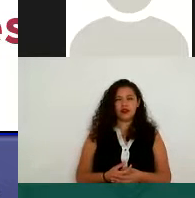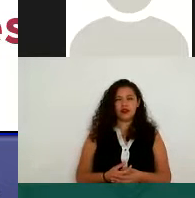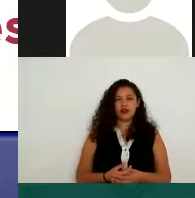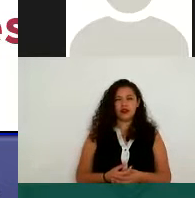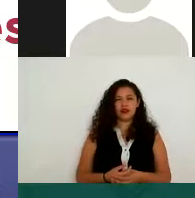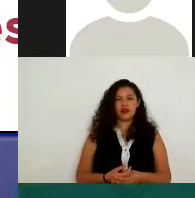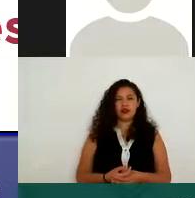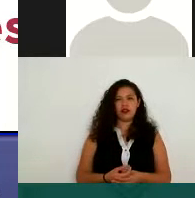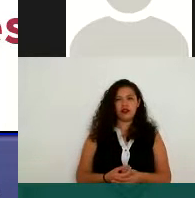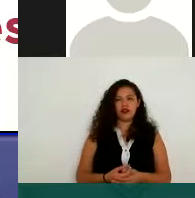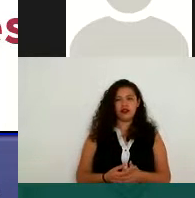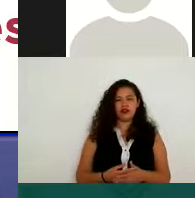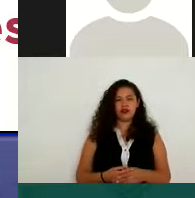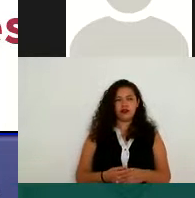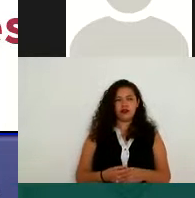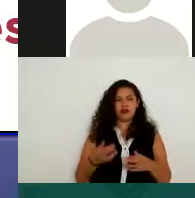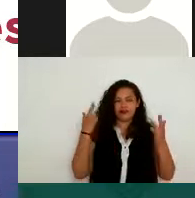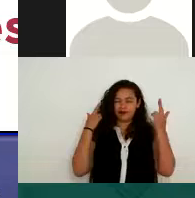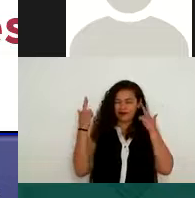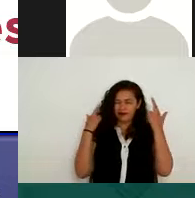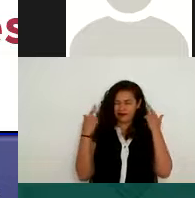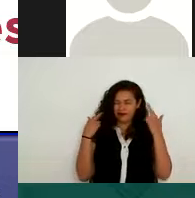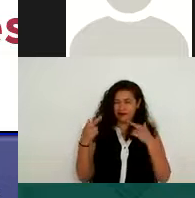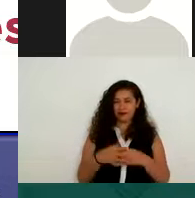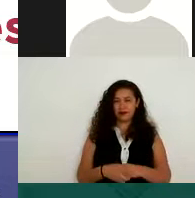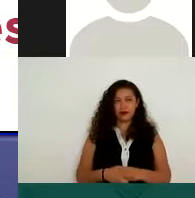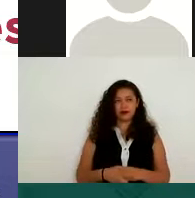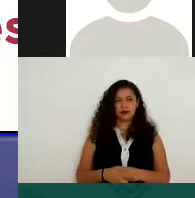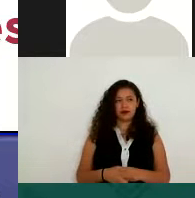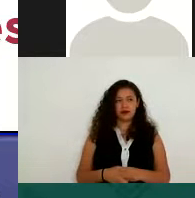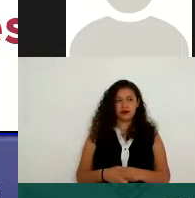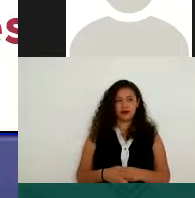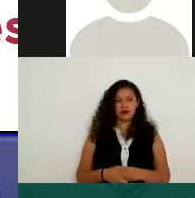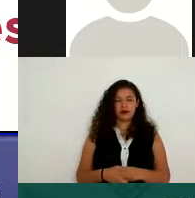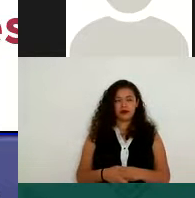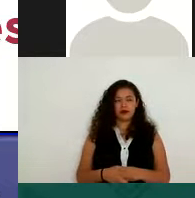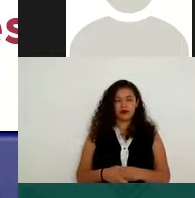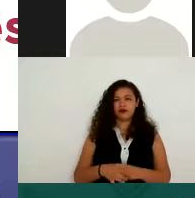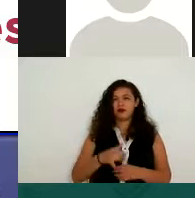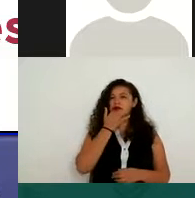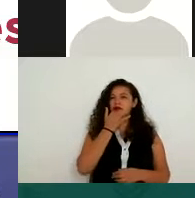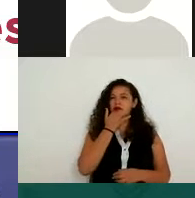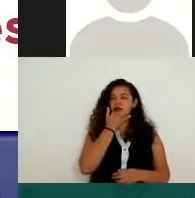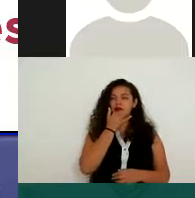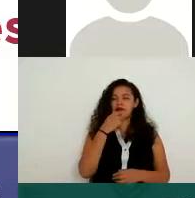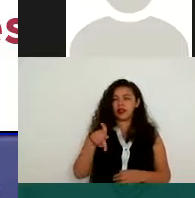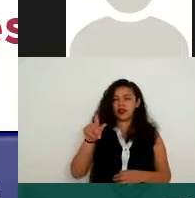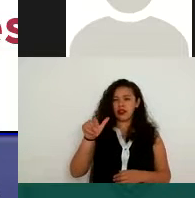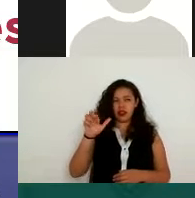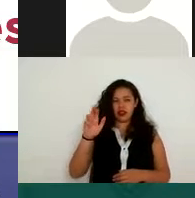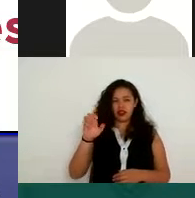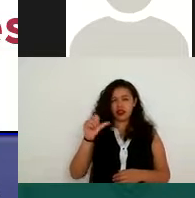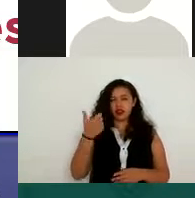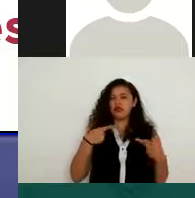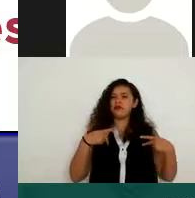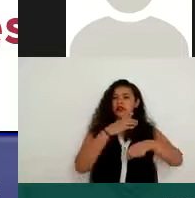obtener yo para que pueda yo entregar los datos personales. Ale y Karen, no sé si alguien más de los compañeros que